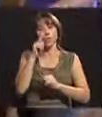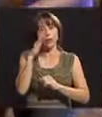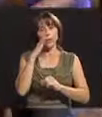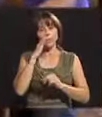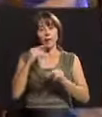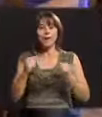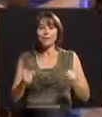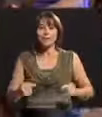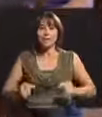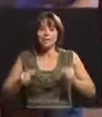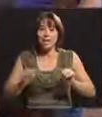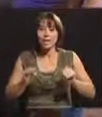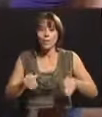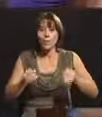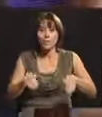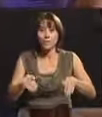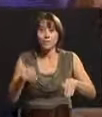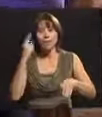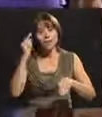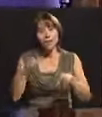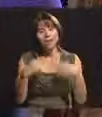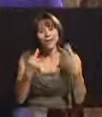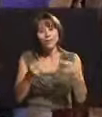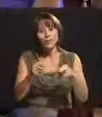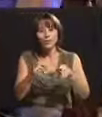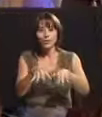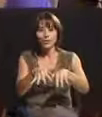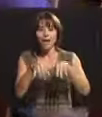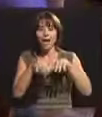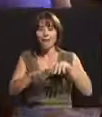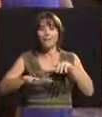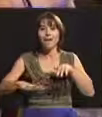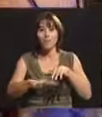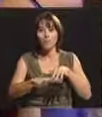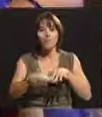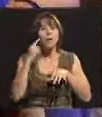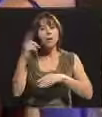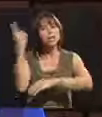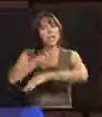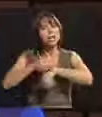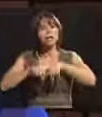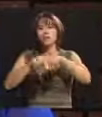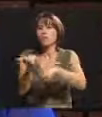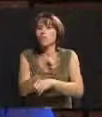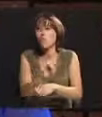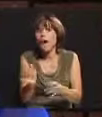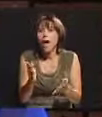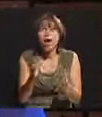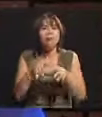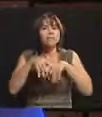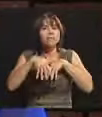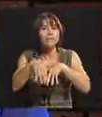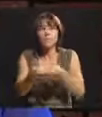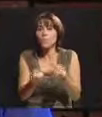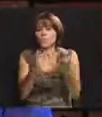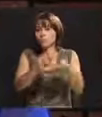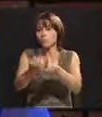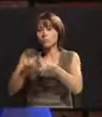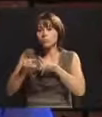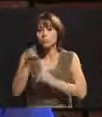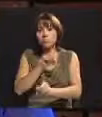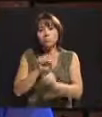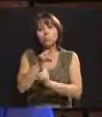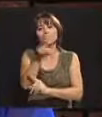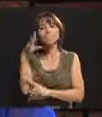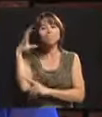ruedas para que la reunión sea bajo, para el día de la graduación igual, a la hora del desfile. fin, hay un montón de situaciones en donde te